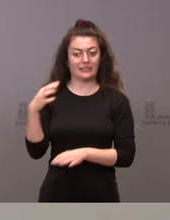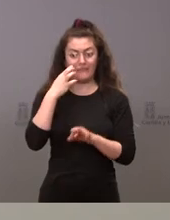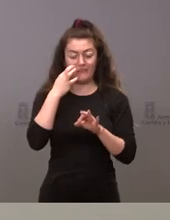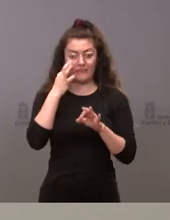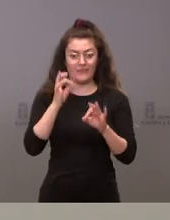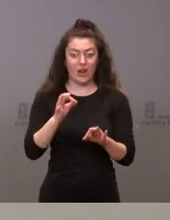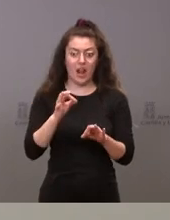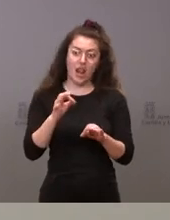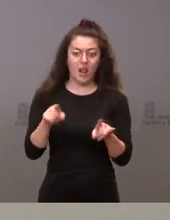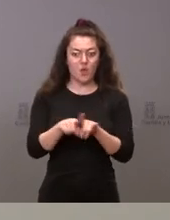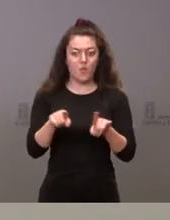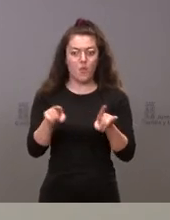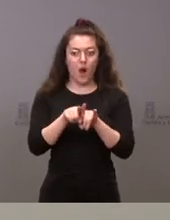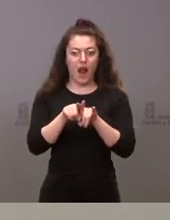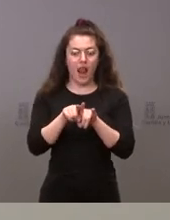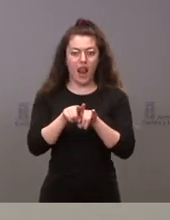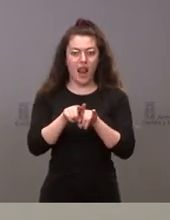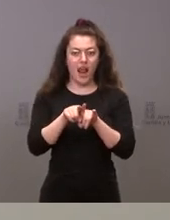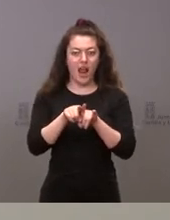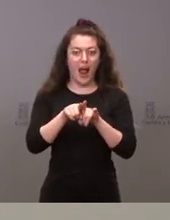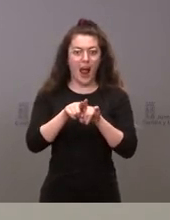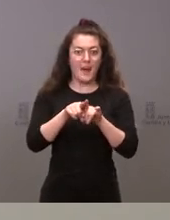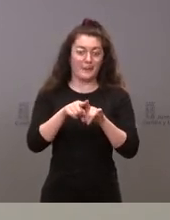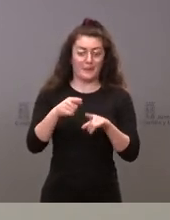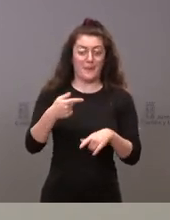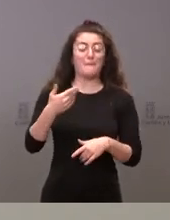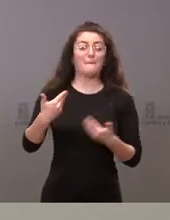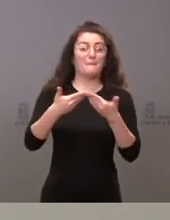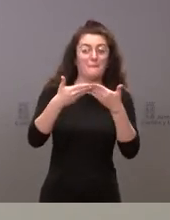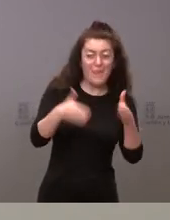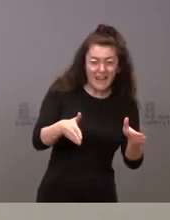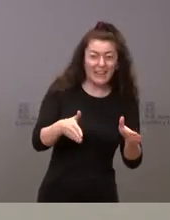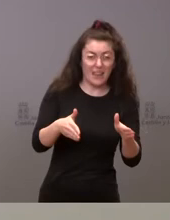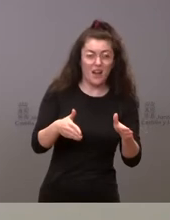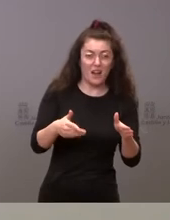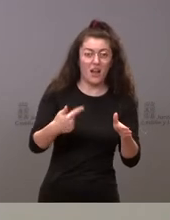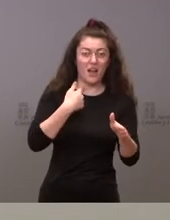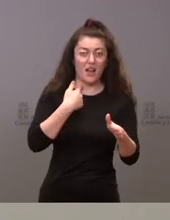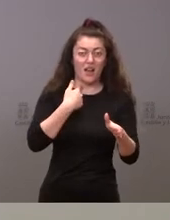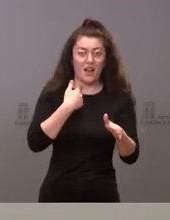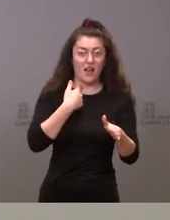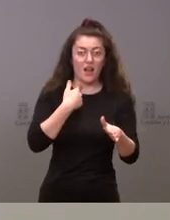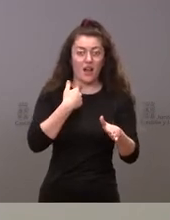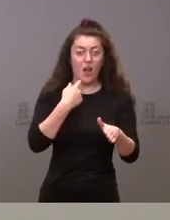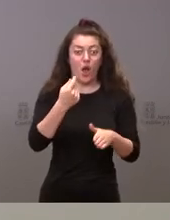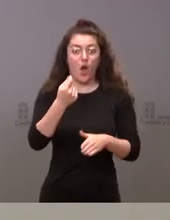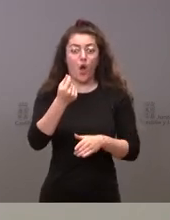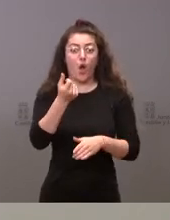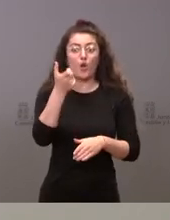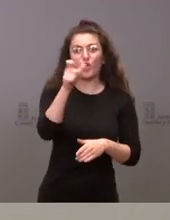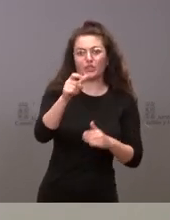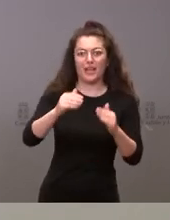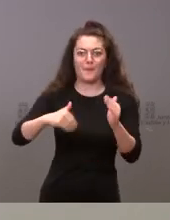reducido sus márgenes cómo muchos de ellos incluso han entrado en pérdidas cómo se han incrementado los costes de producción y cómo